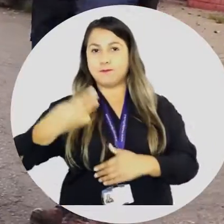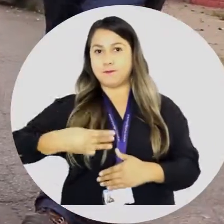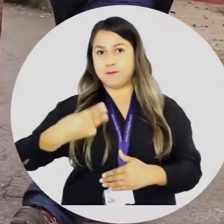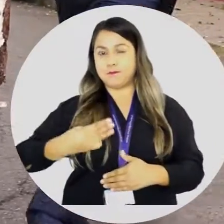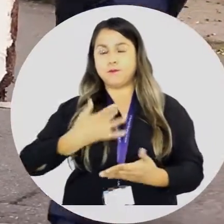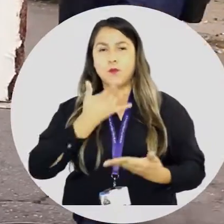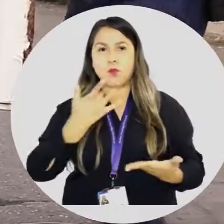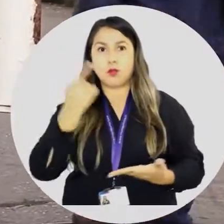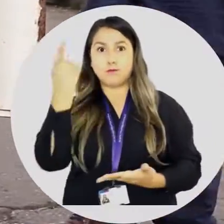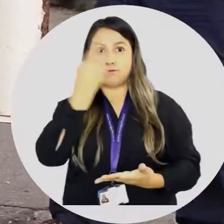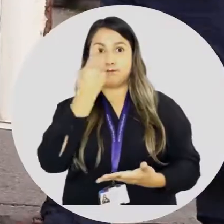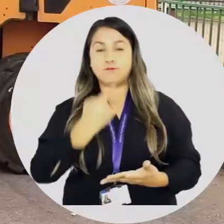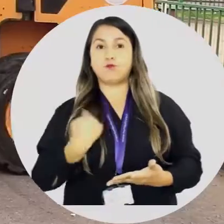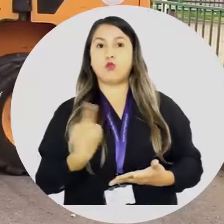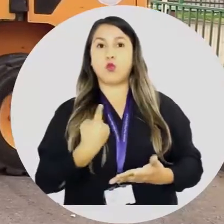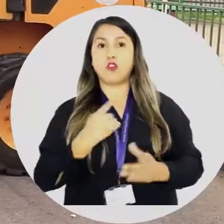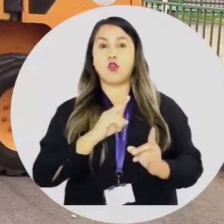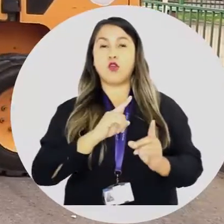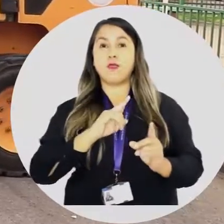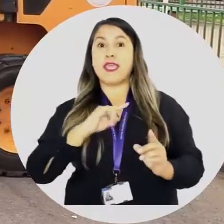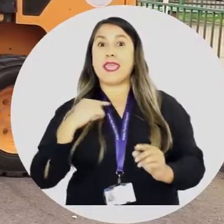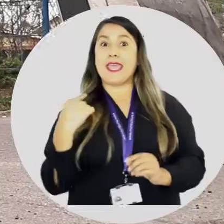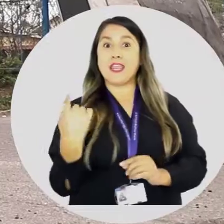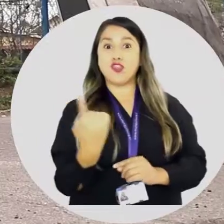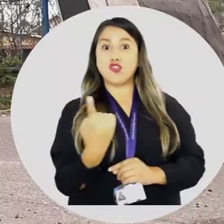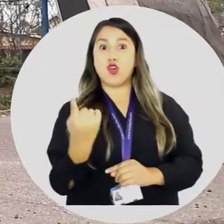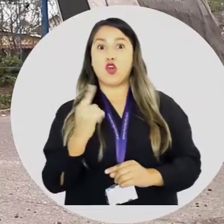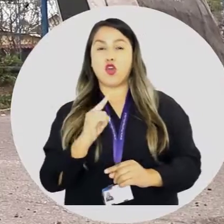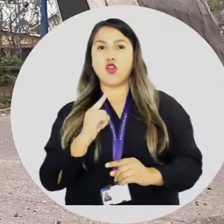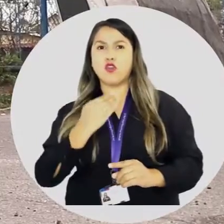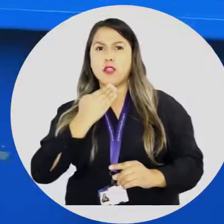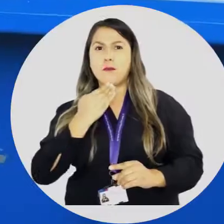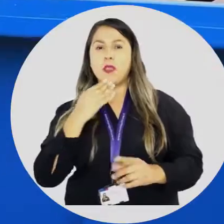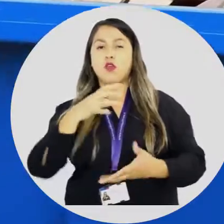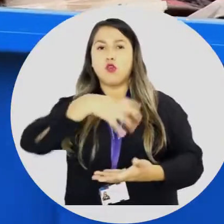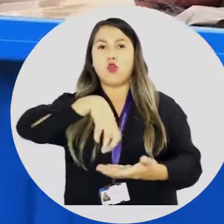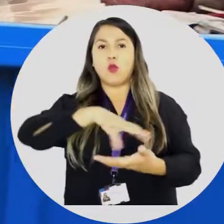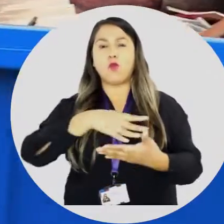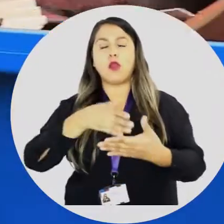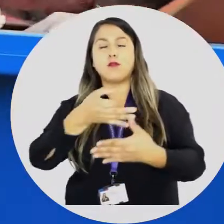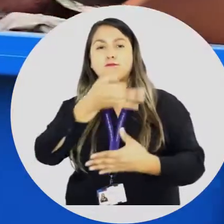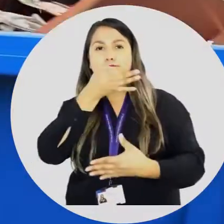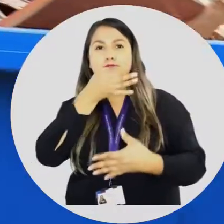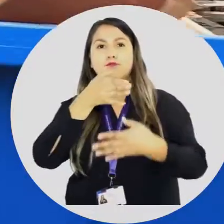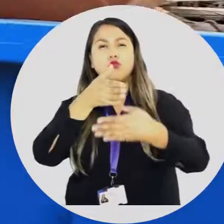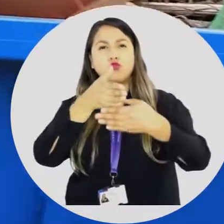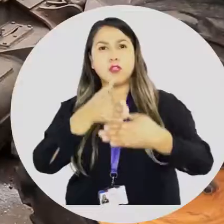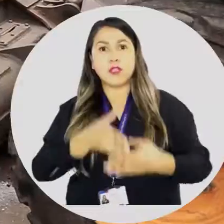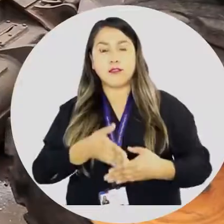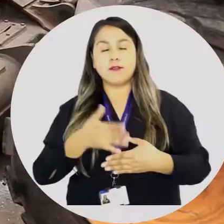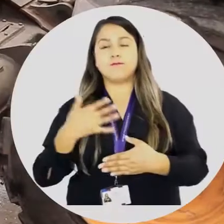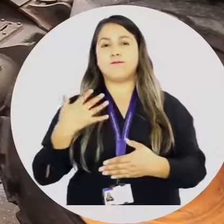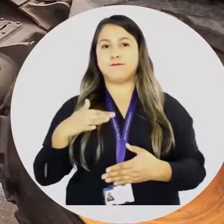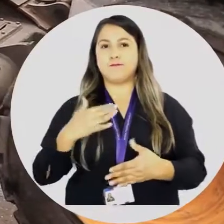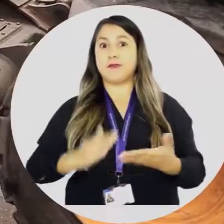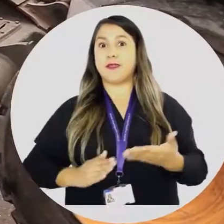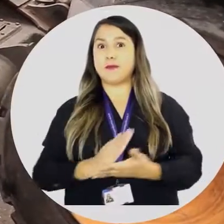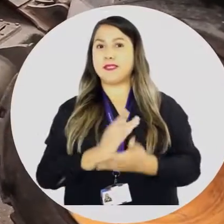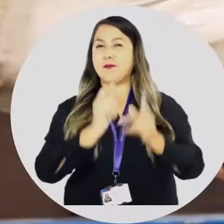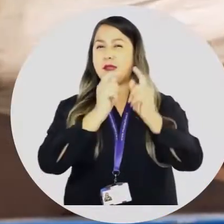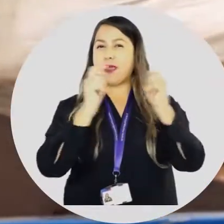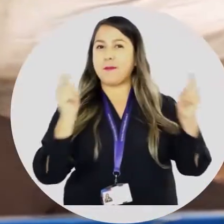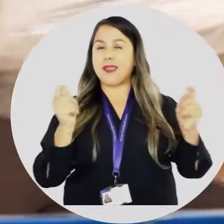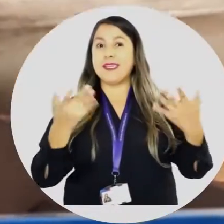¿Y por qué nos preocupa nuestro entorno y formar una comuna sustentable es fundamental? Comenzamos la campaña,